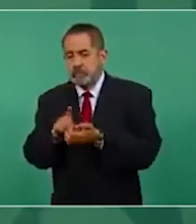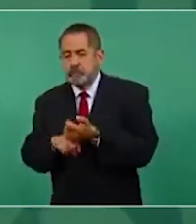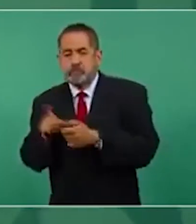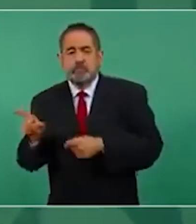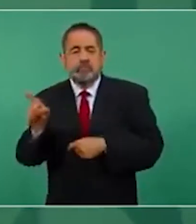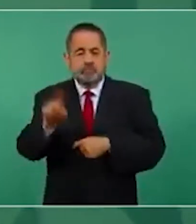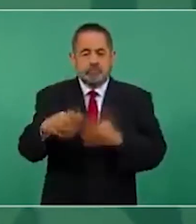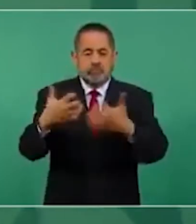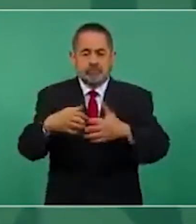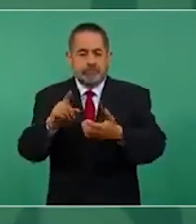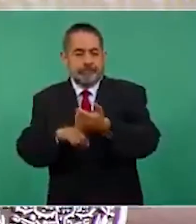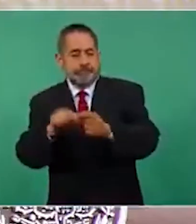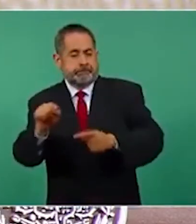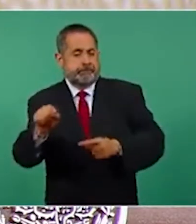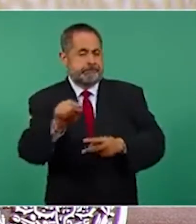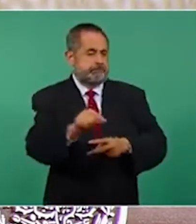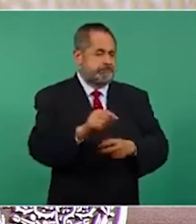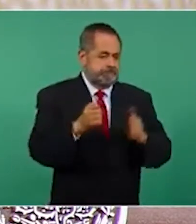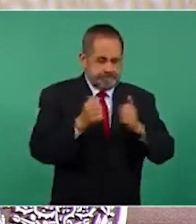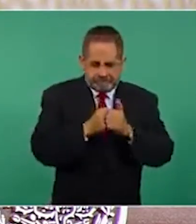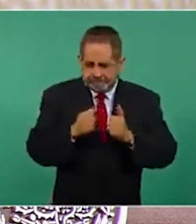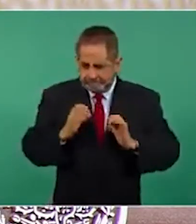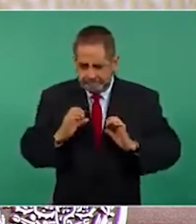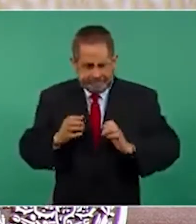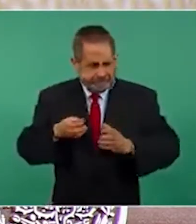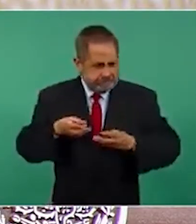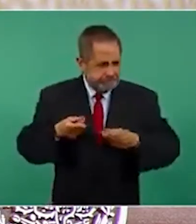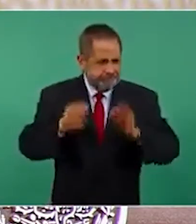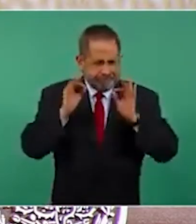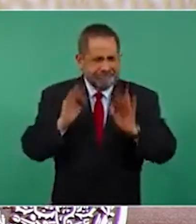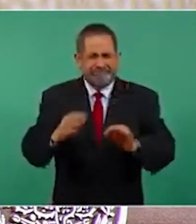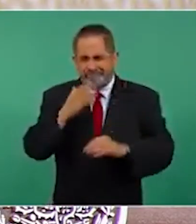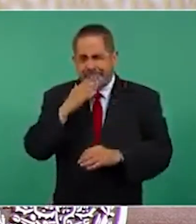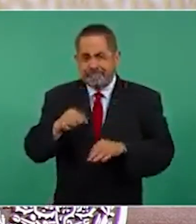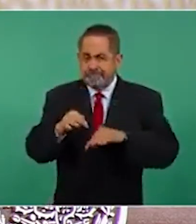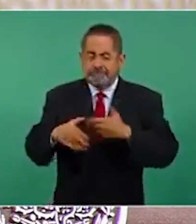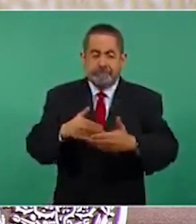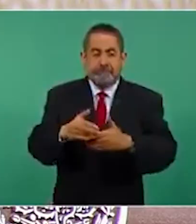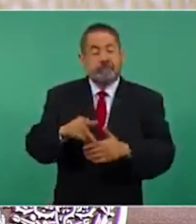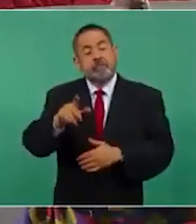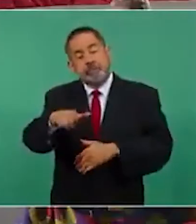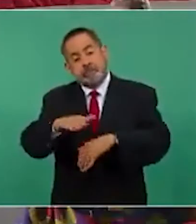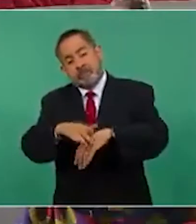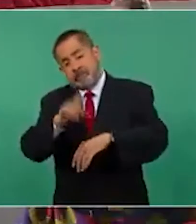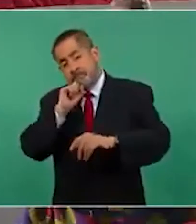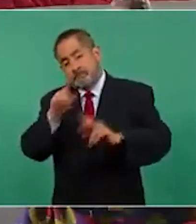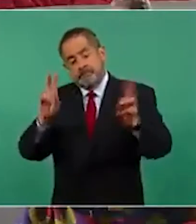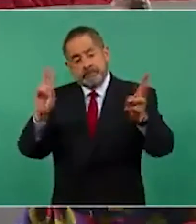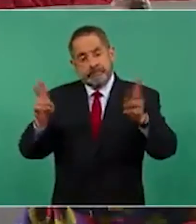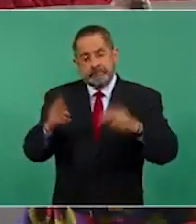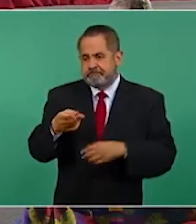sus plantas con eficiencia energética, porque también hay que hablar de ese tema,